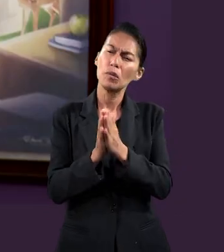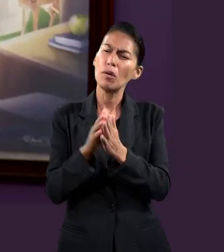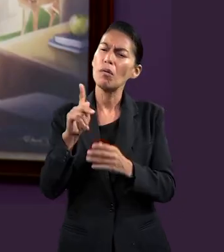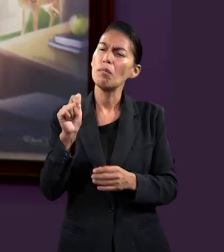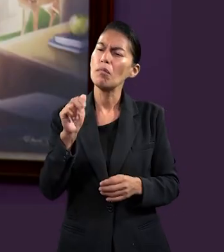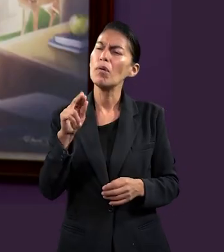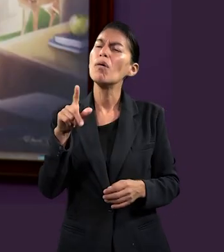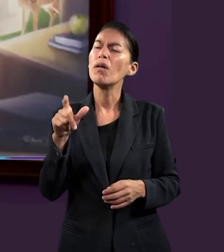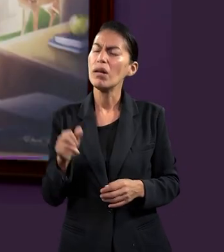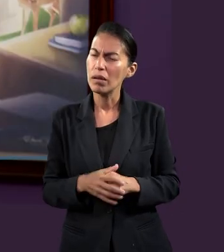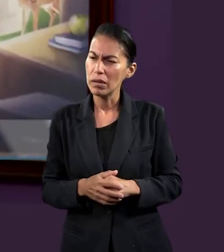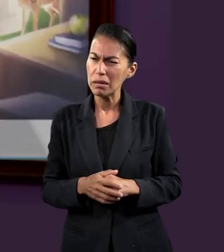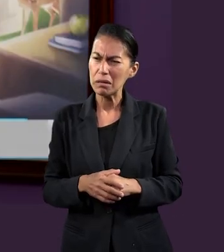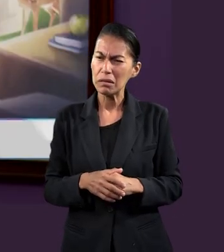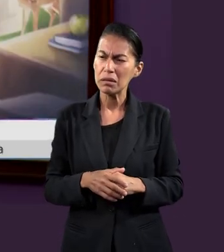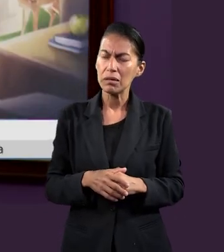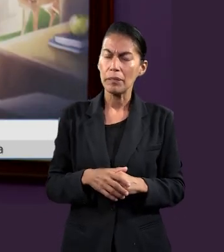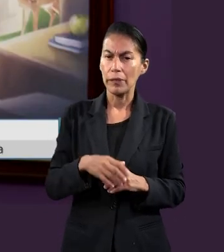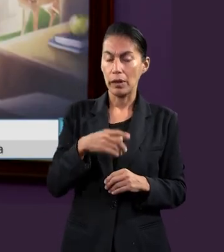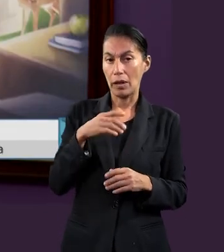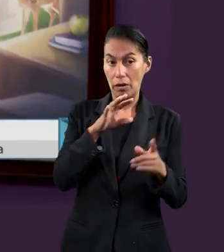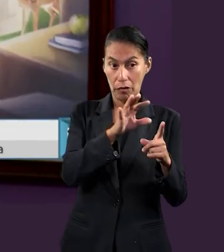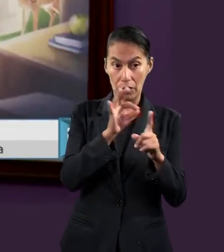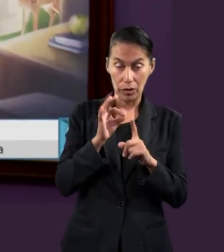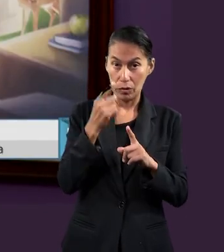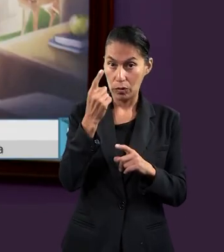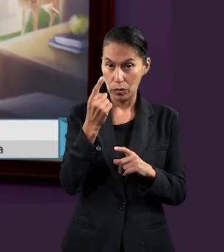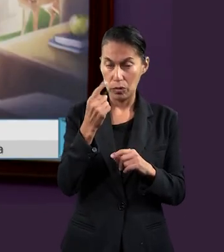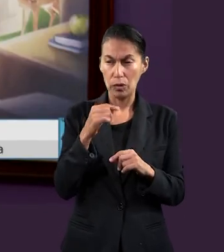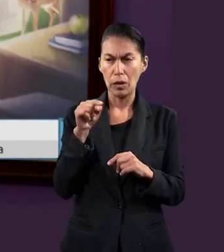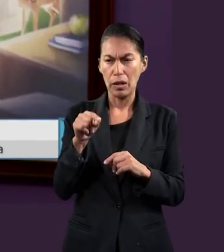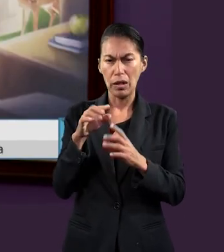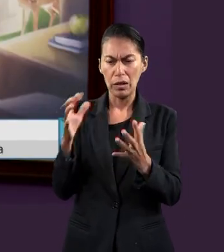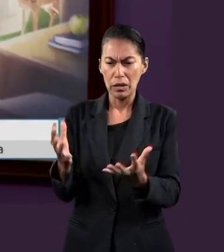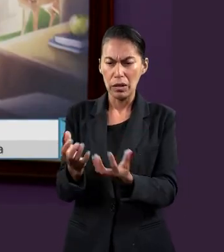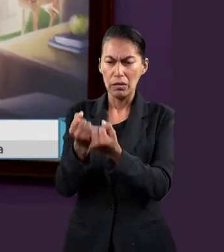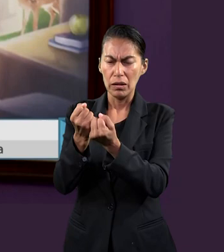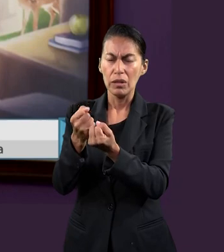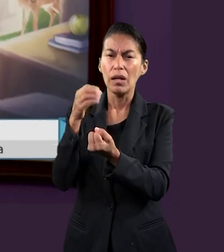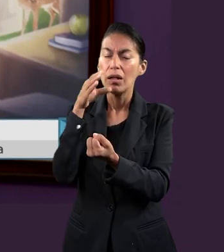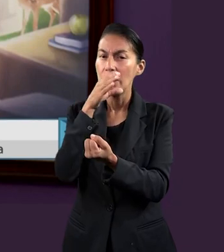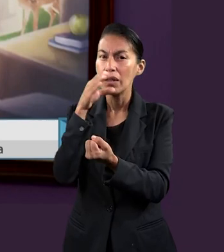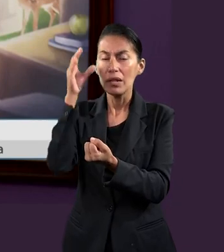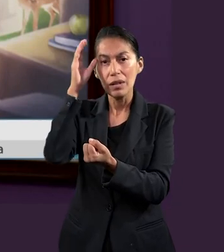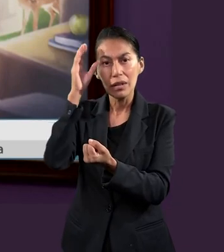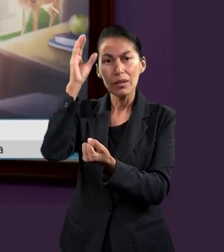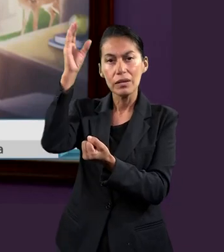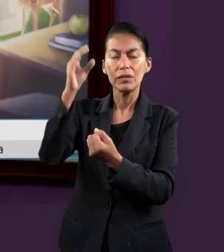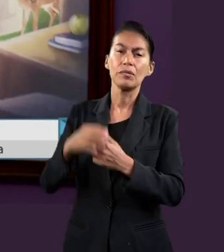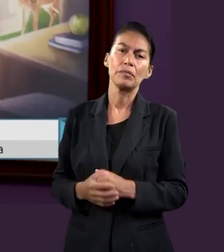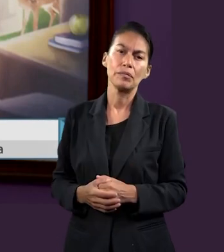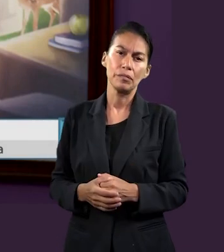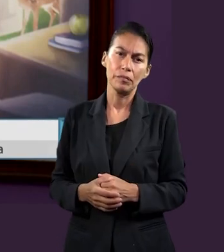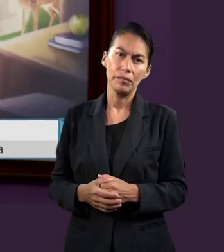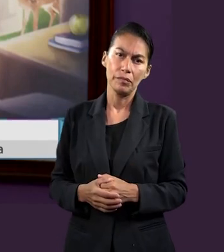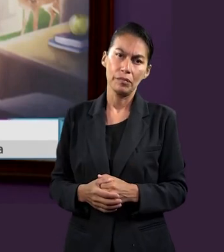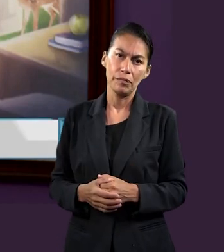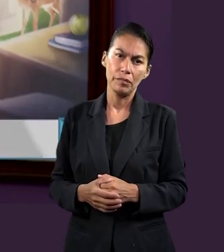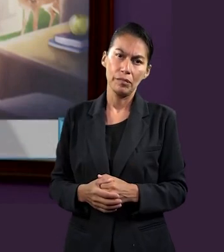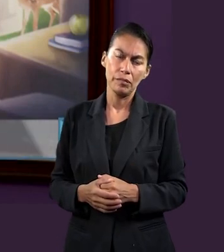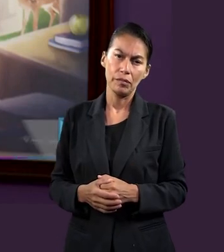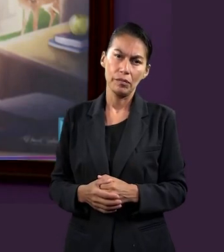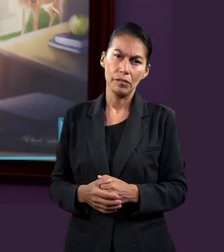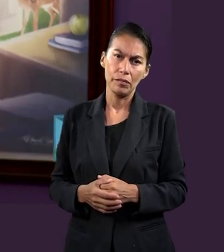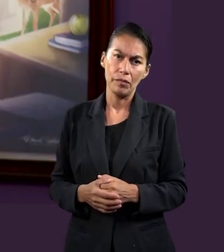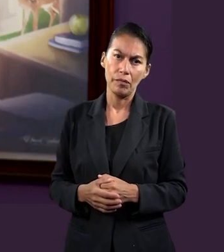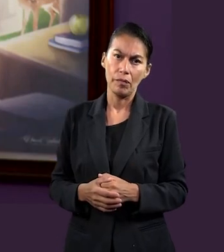Pues ahí, repasando lo que decía Efesios 1, yo creo que sacamos lo que era la salvación cristocéntrica, ¿verdad? Que dice que actualmente